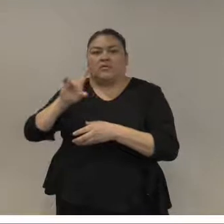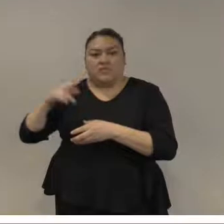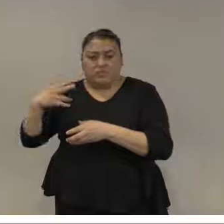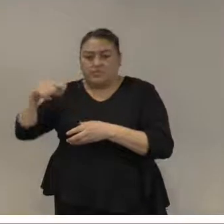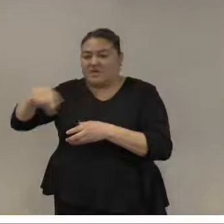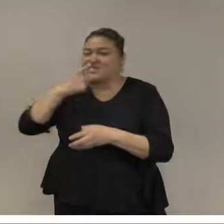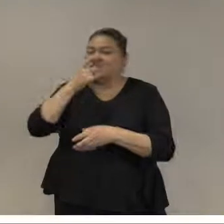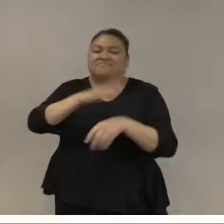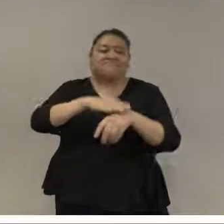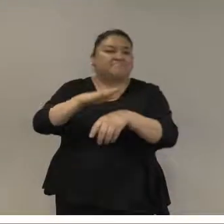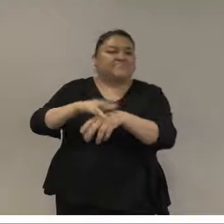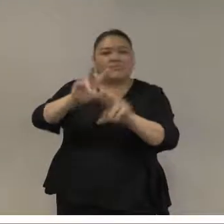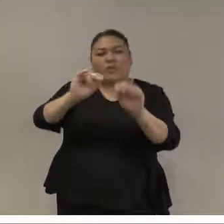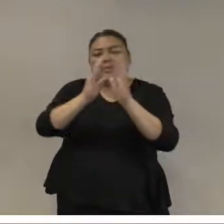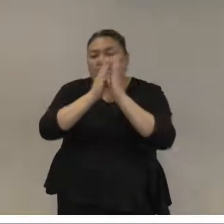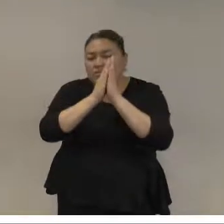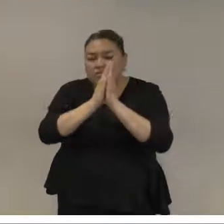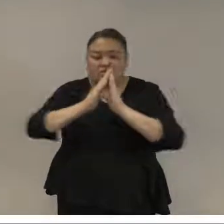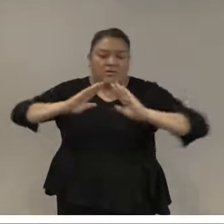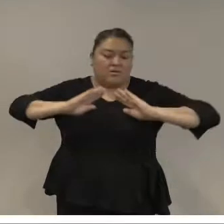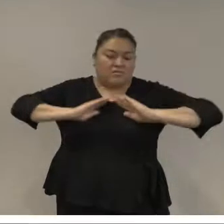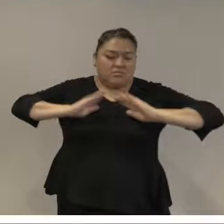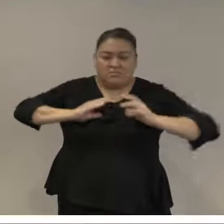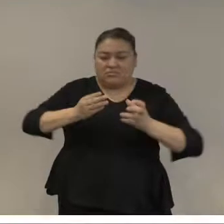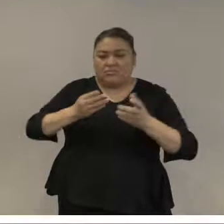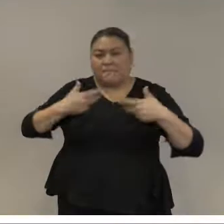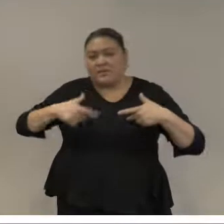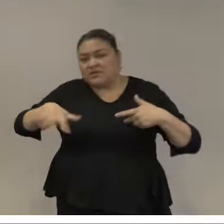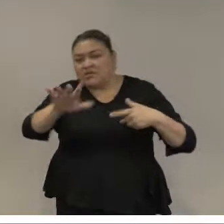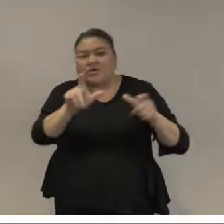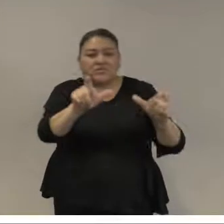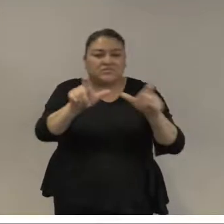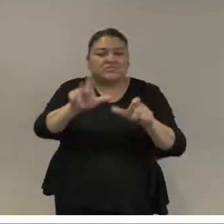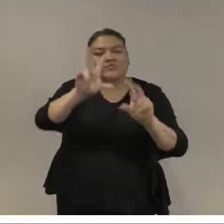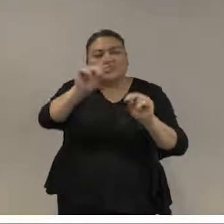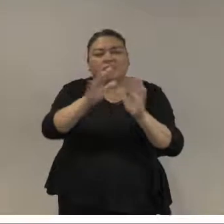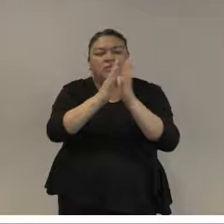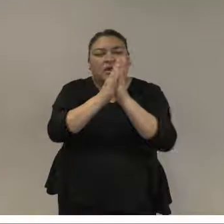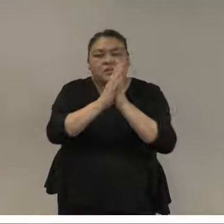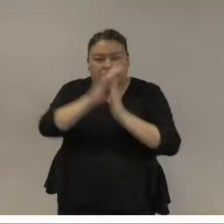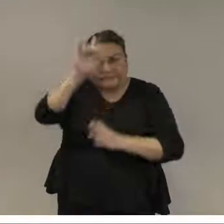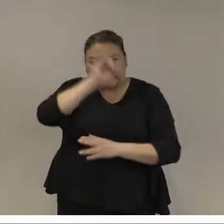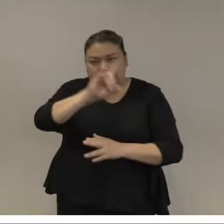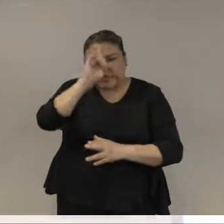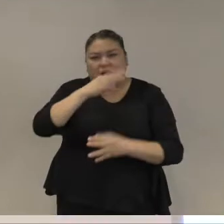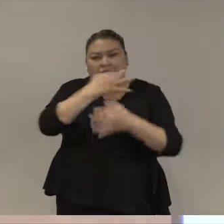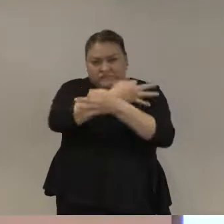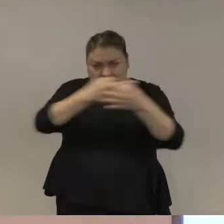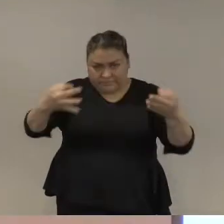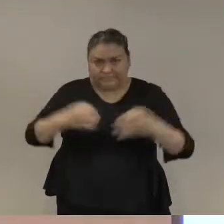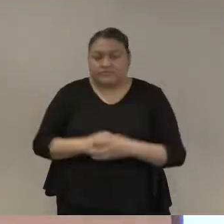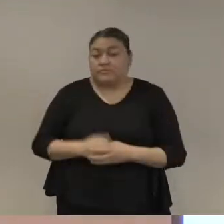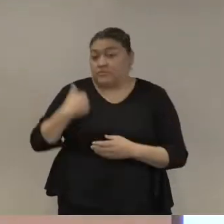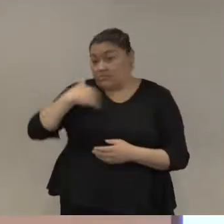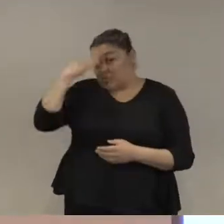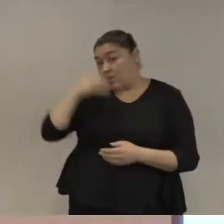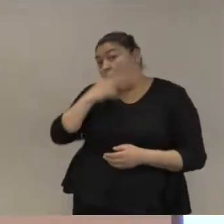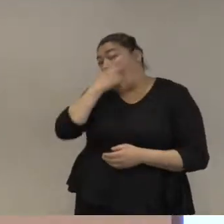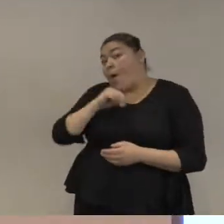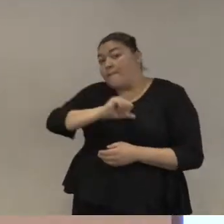evitar largas intervenciones militares en tareas de seguridad interna. Bueno, hay algunos analistas como David Pee en Berlín